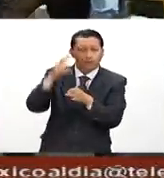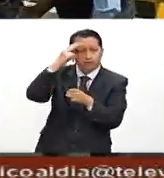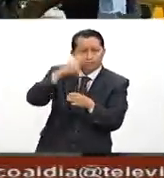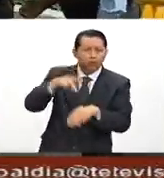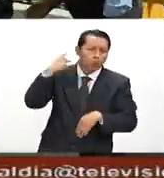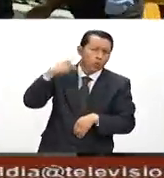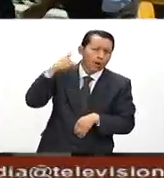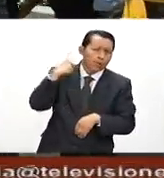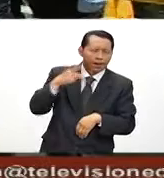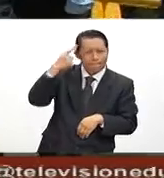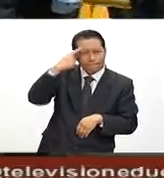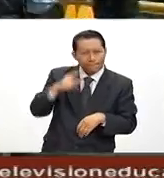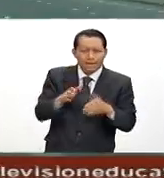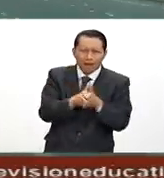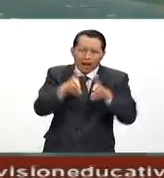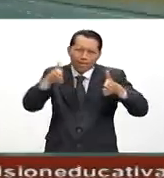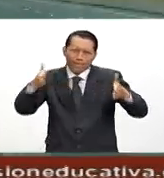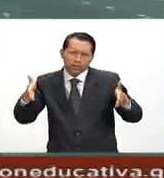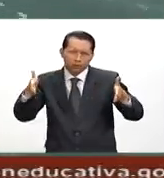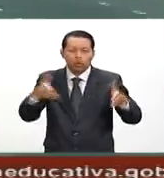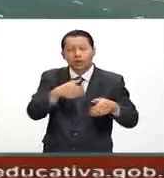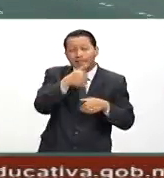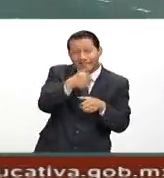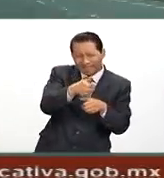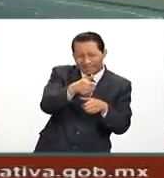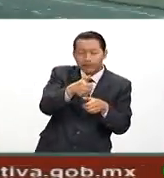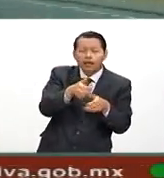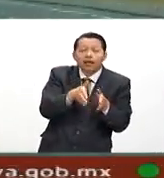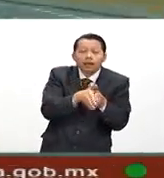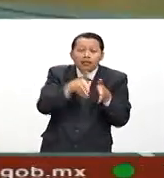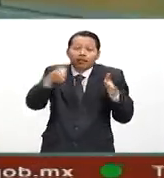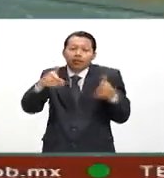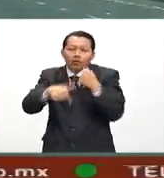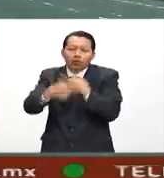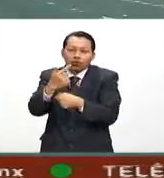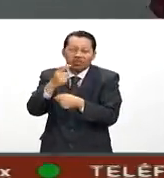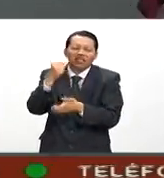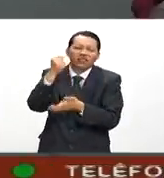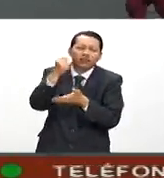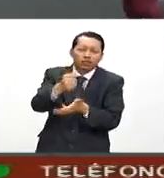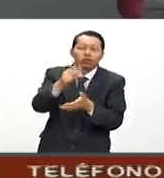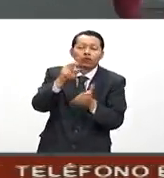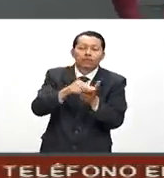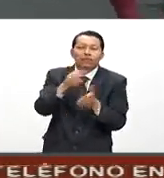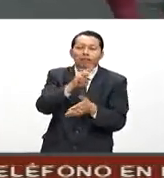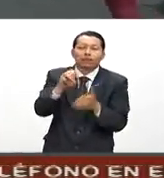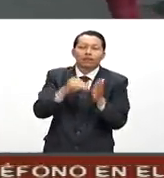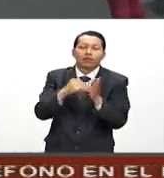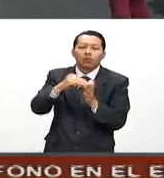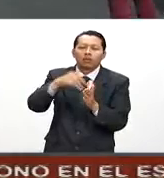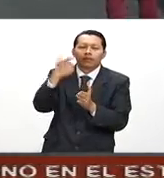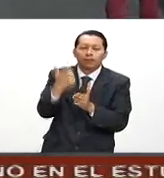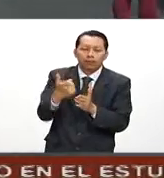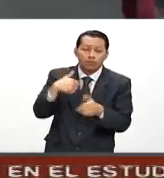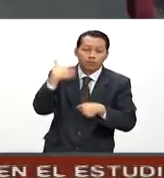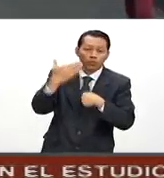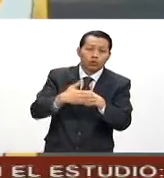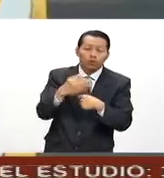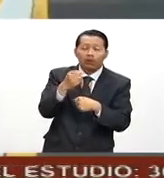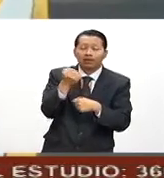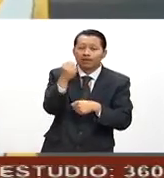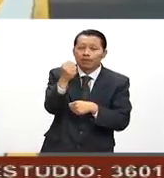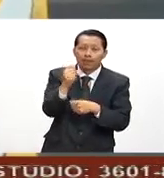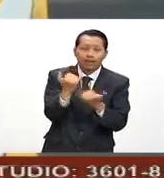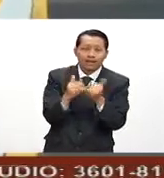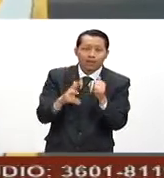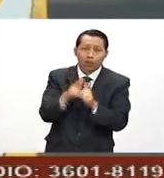obras consisten en ampliación de 6 a 12 carriles. Tuvo una inversión de más de 2.300 millones de pesos y será inaugurada en septiembre.